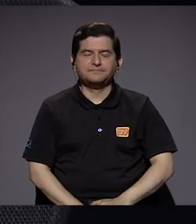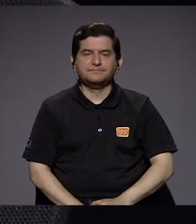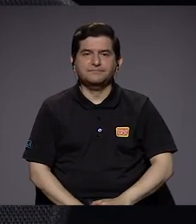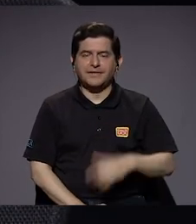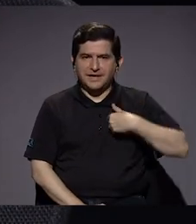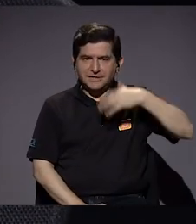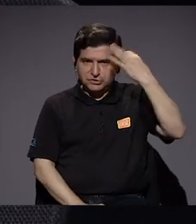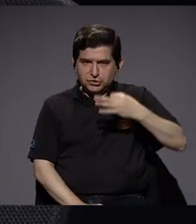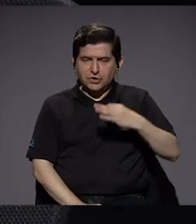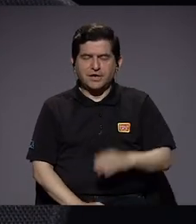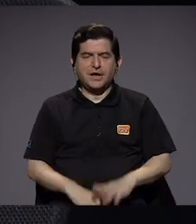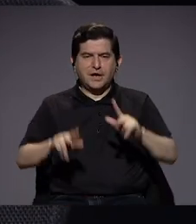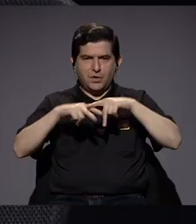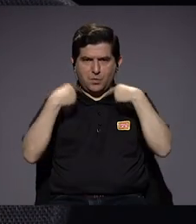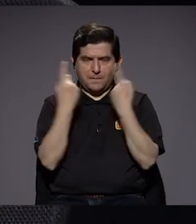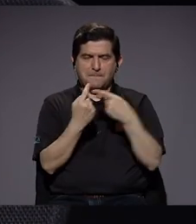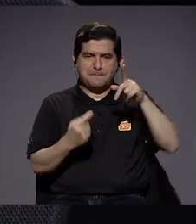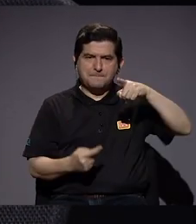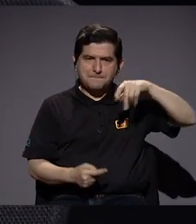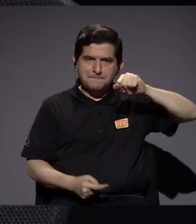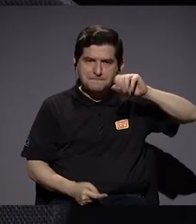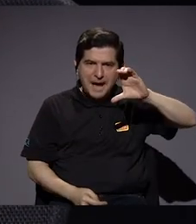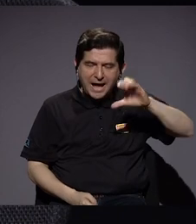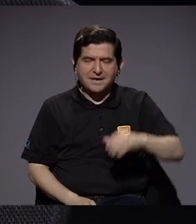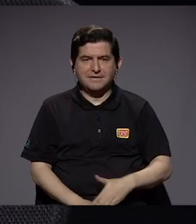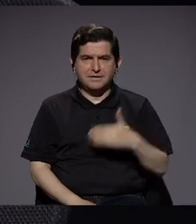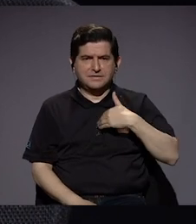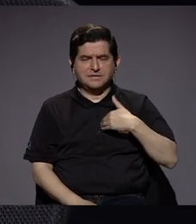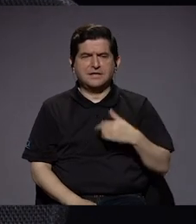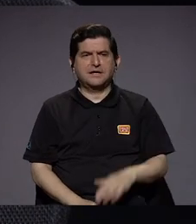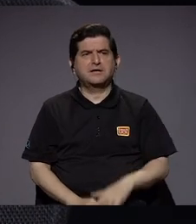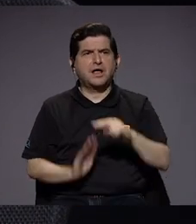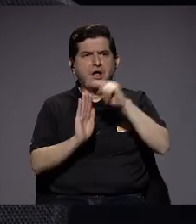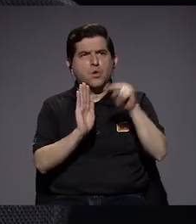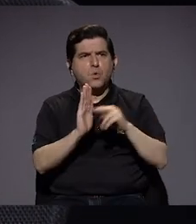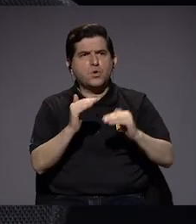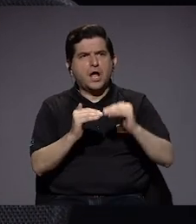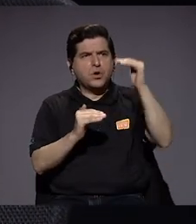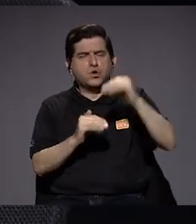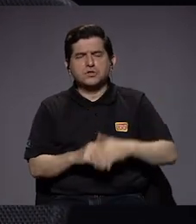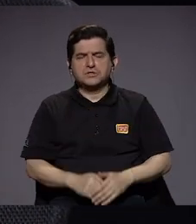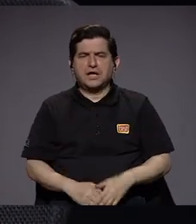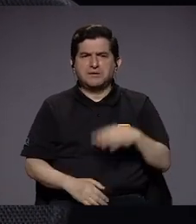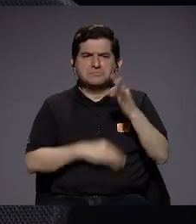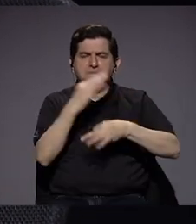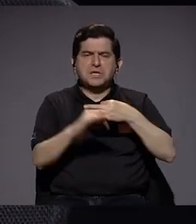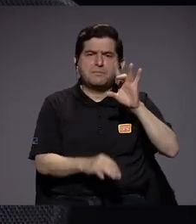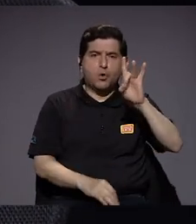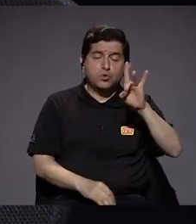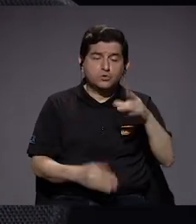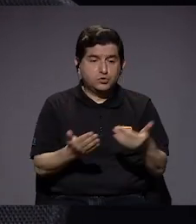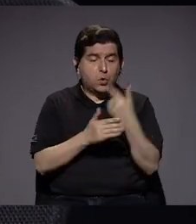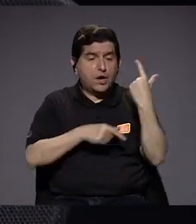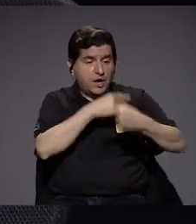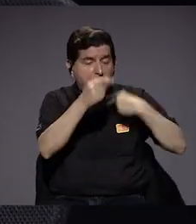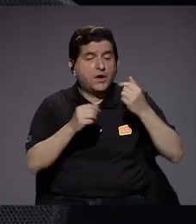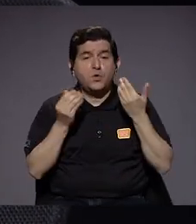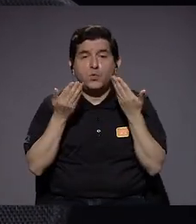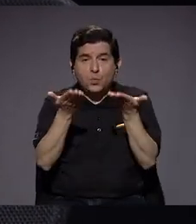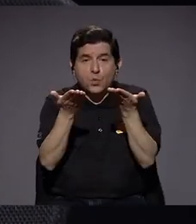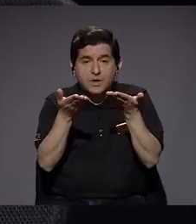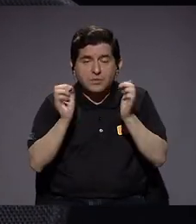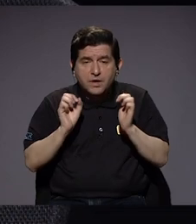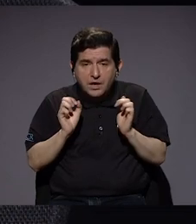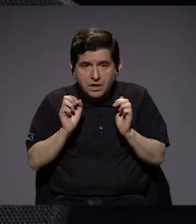Me parece que el Partido Acción Ciudadana tiene una alta nota, podría decir, al menos un 8, en darle oportunidad a nuevas generaciones de